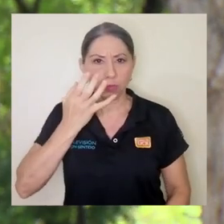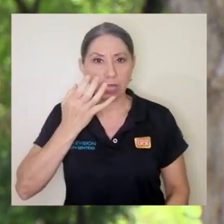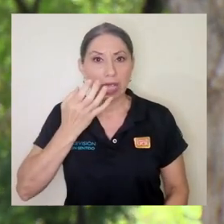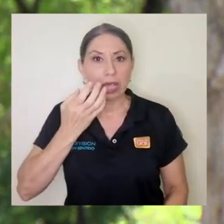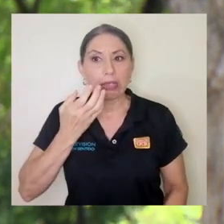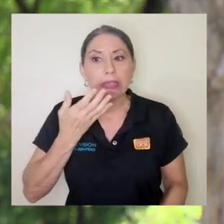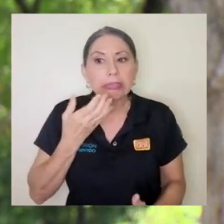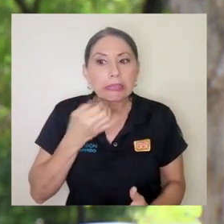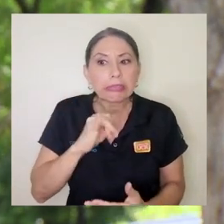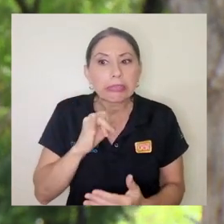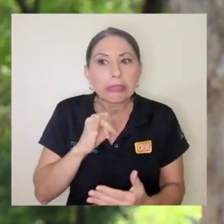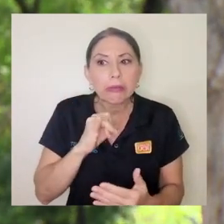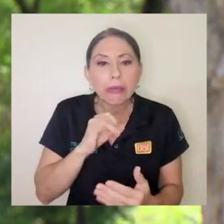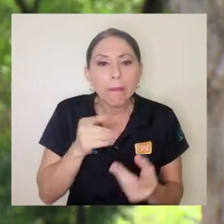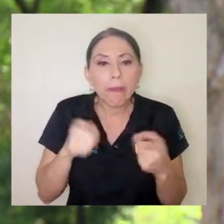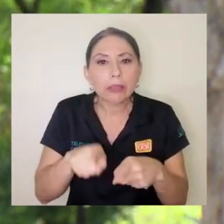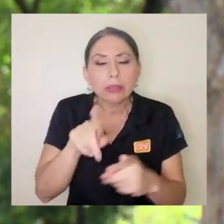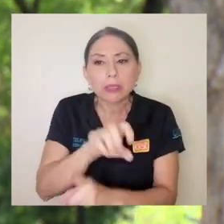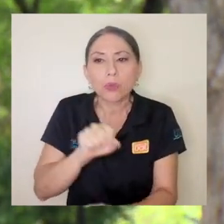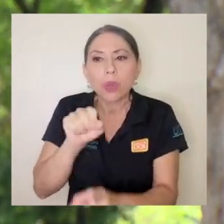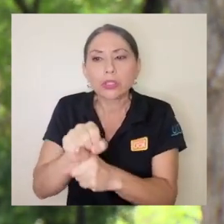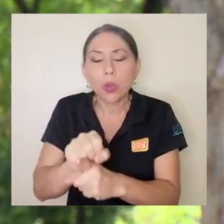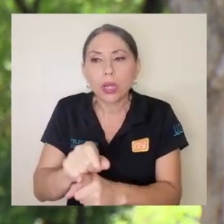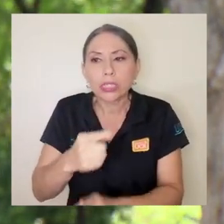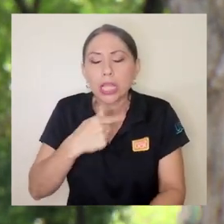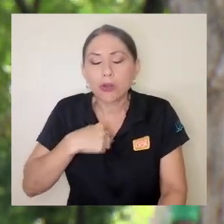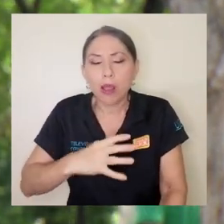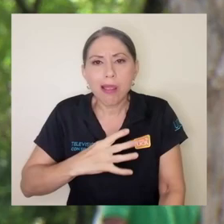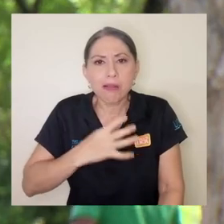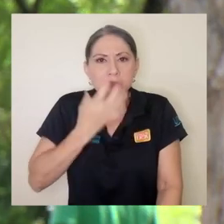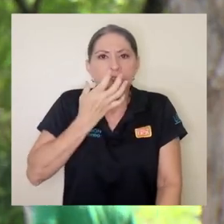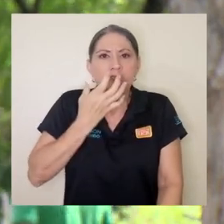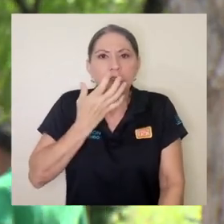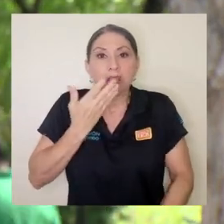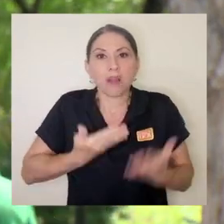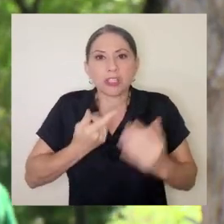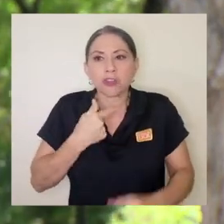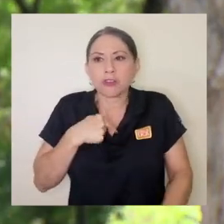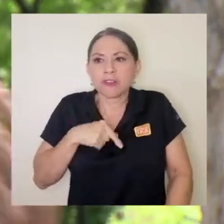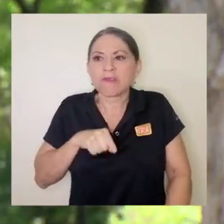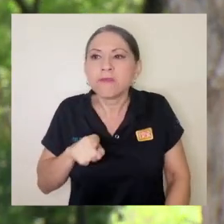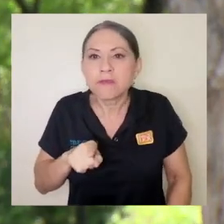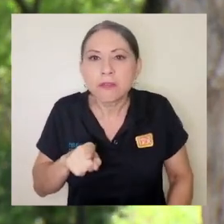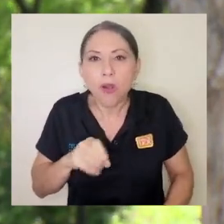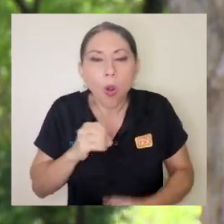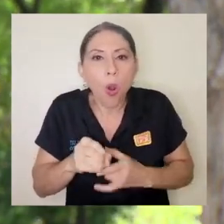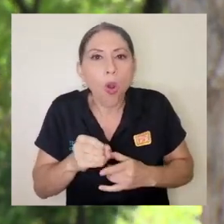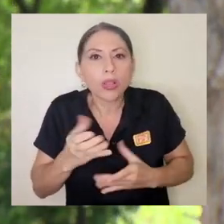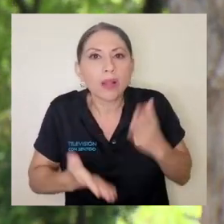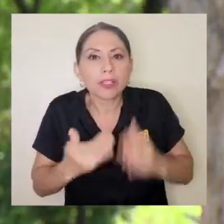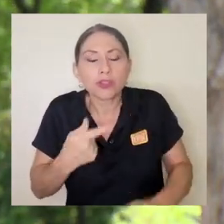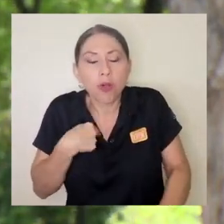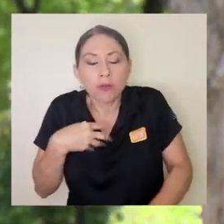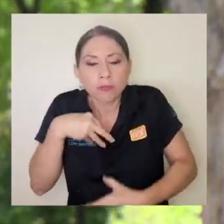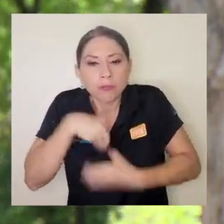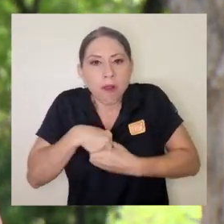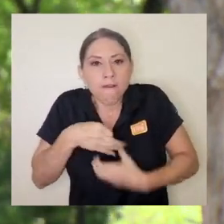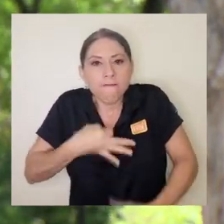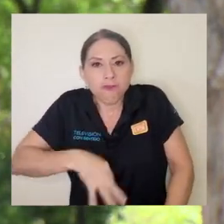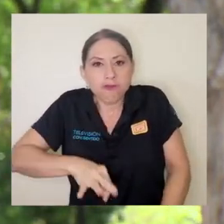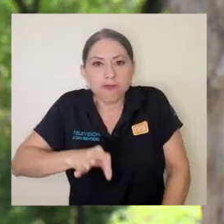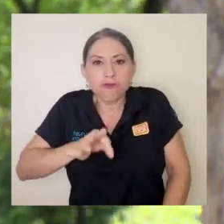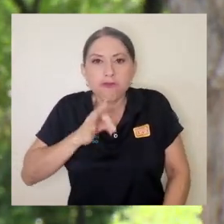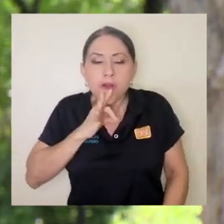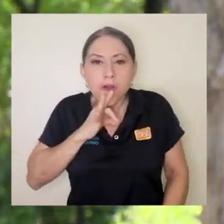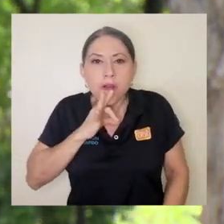enojo y generalmente ante situaciones que me generan enojo yo puede ser que reaccione con violencia o reaccione con una